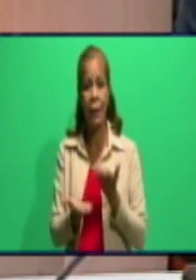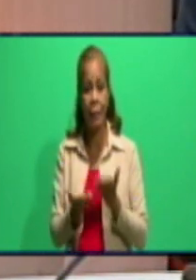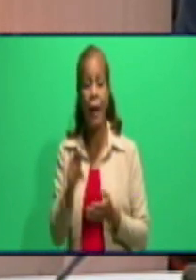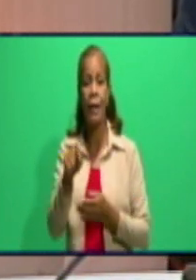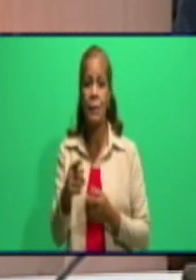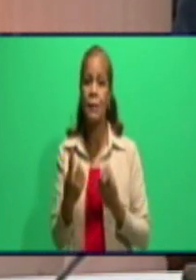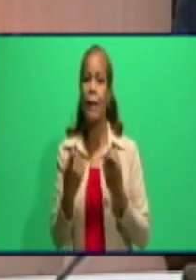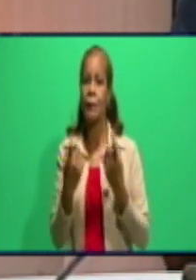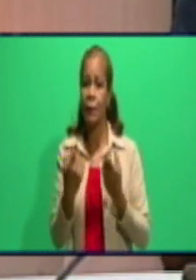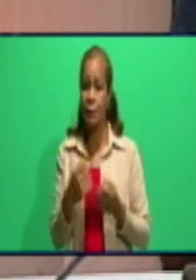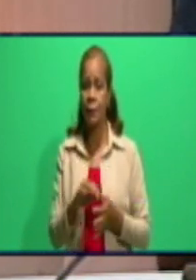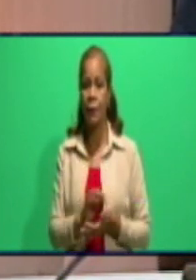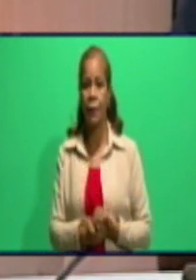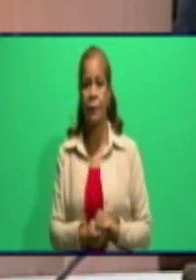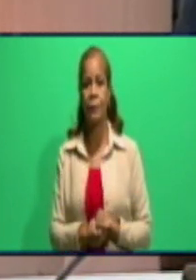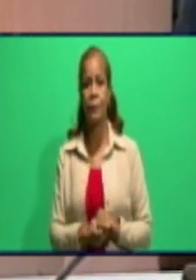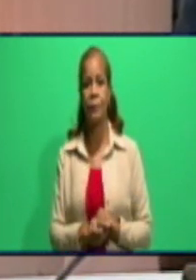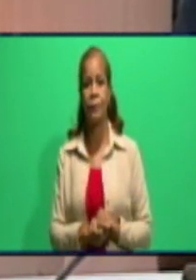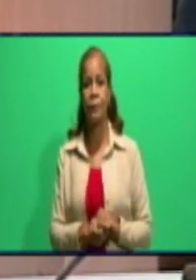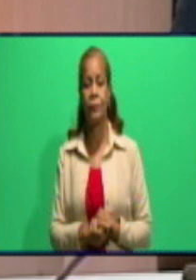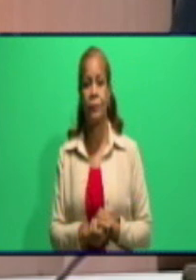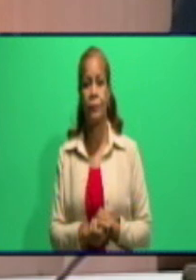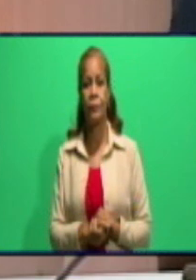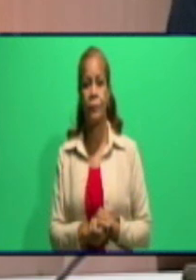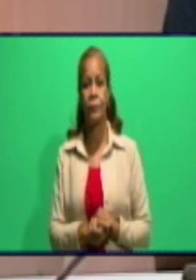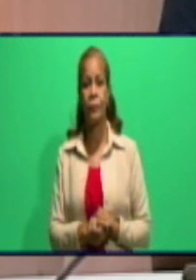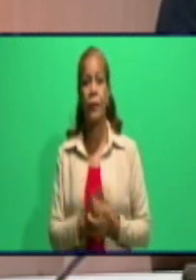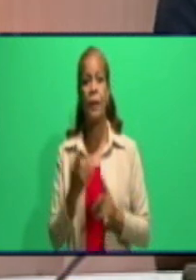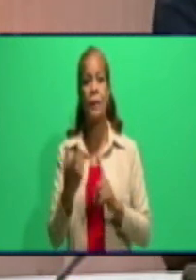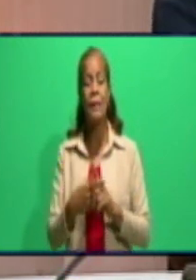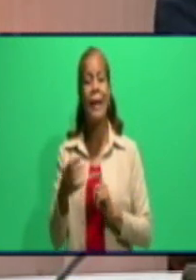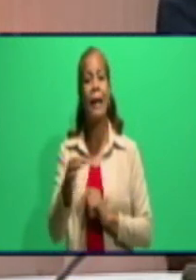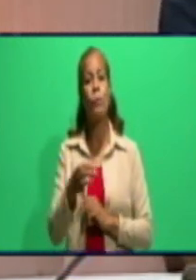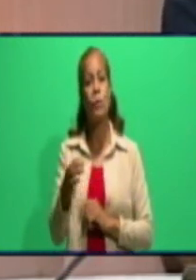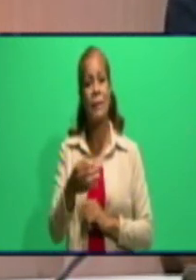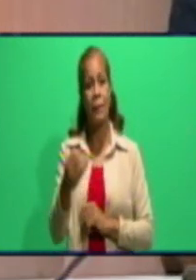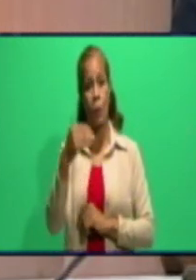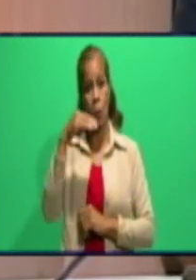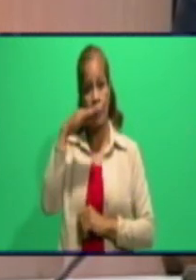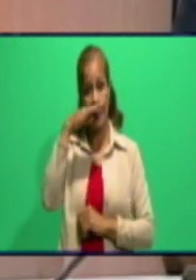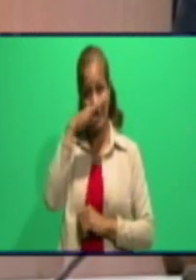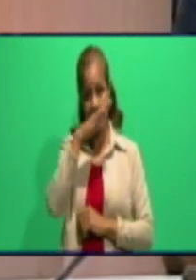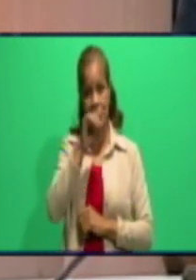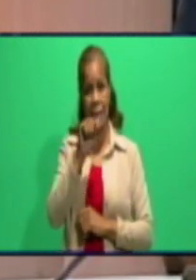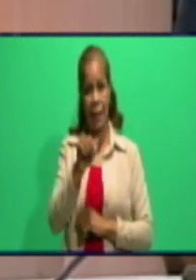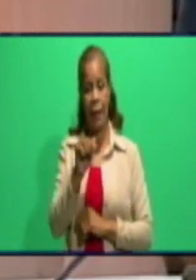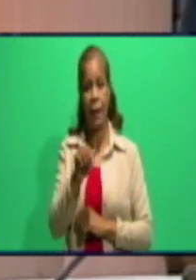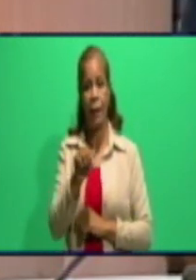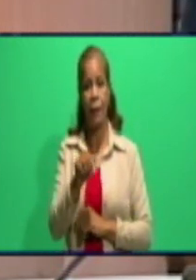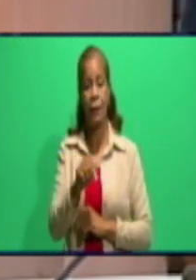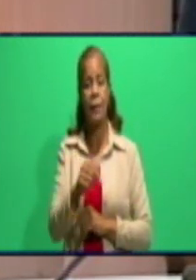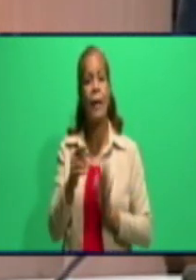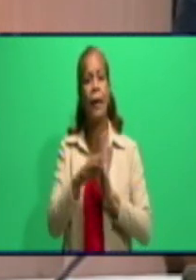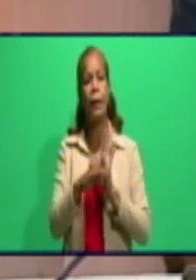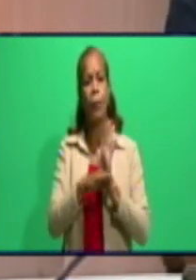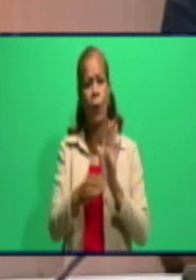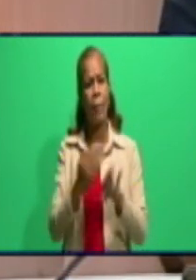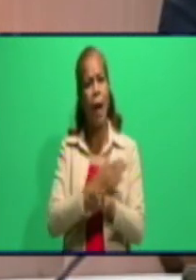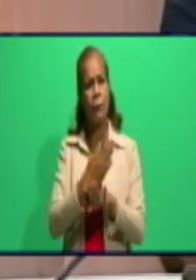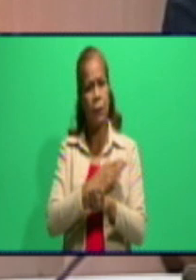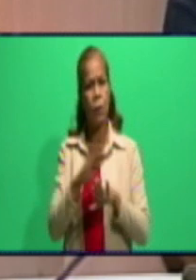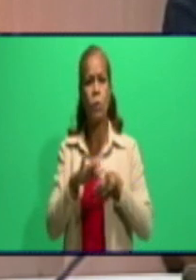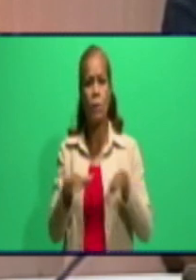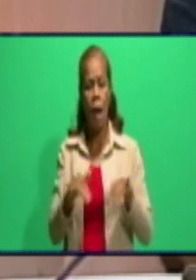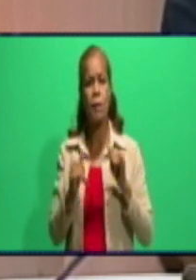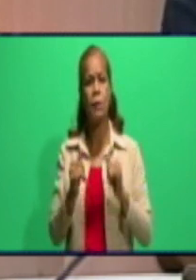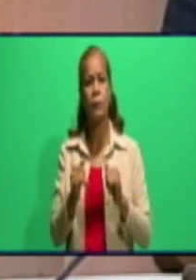Y entonces, en el municipio de Guisa, que en el programa anterior que tuvimos nosotros, estuvo la